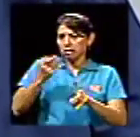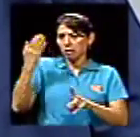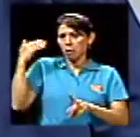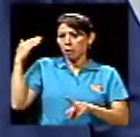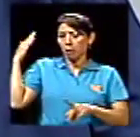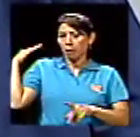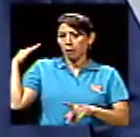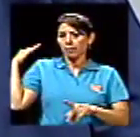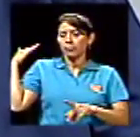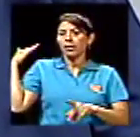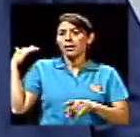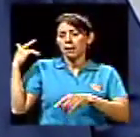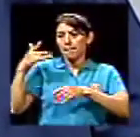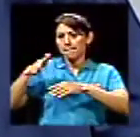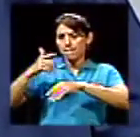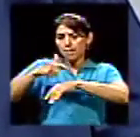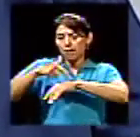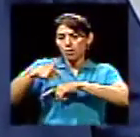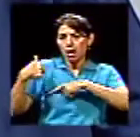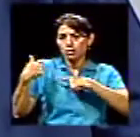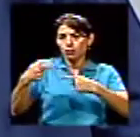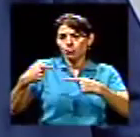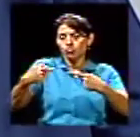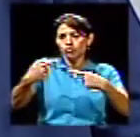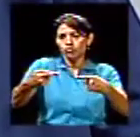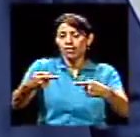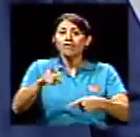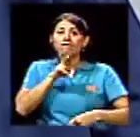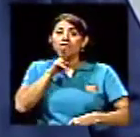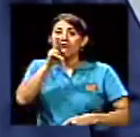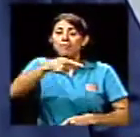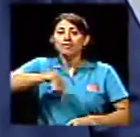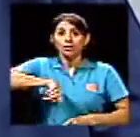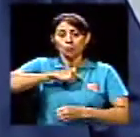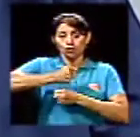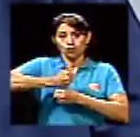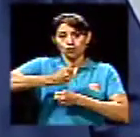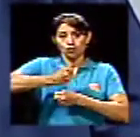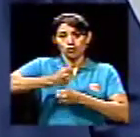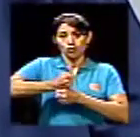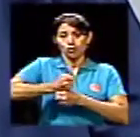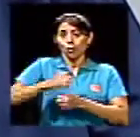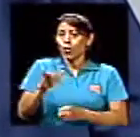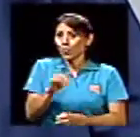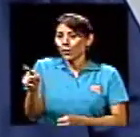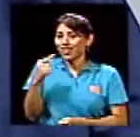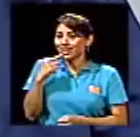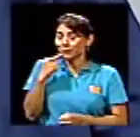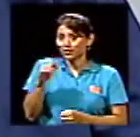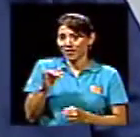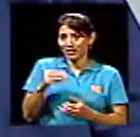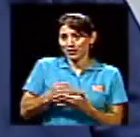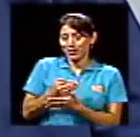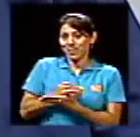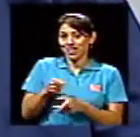mediano plazo. Entonces, realmente lo que estamos haciendo, digamos, como dice usted en esta nueva administración,